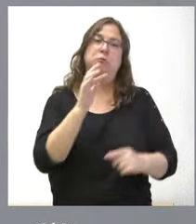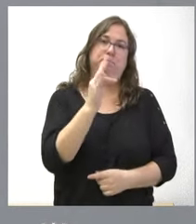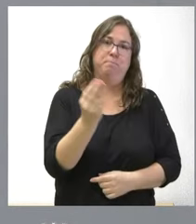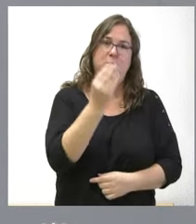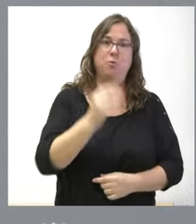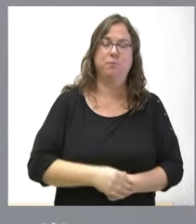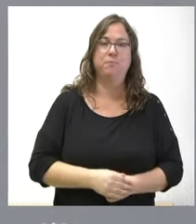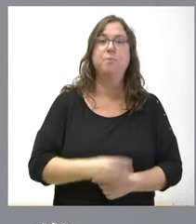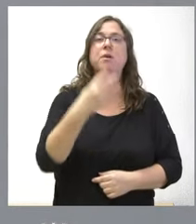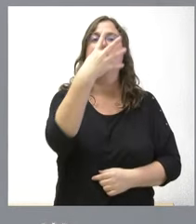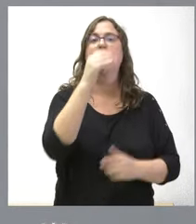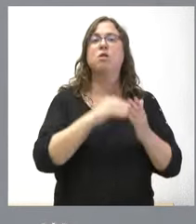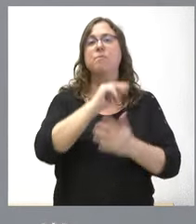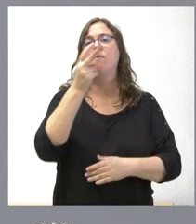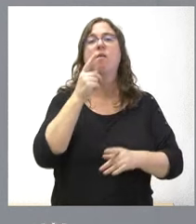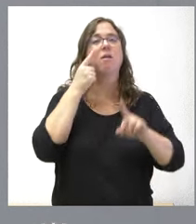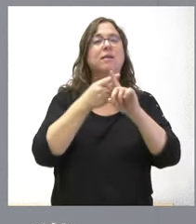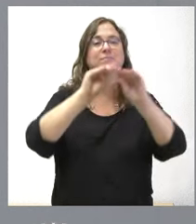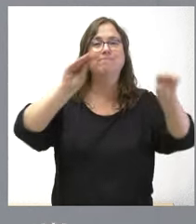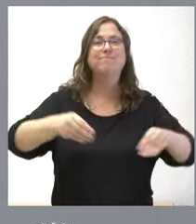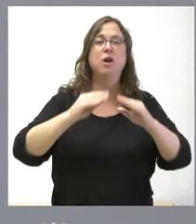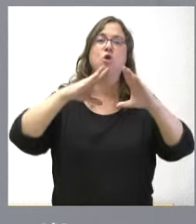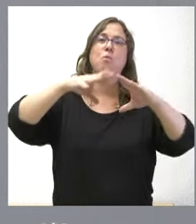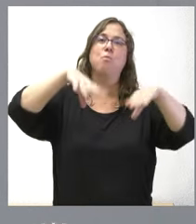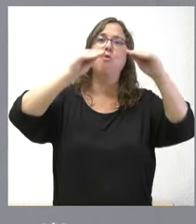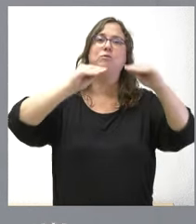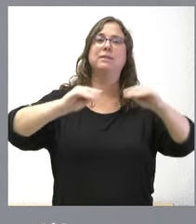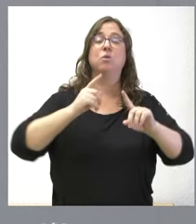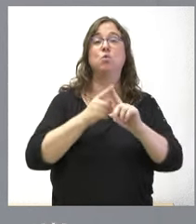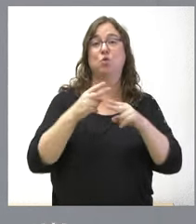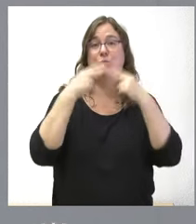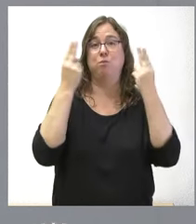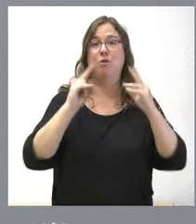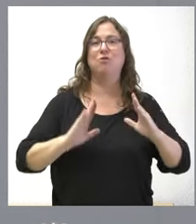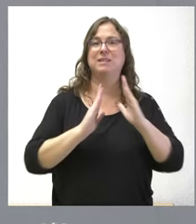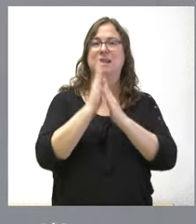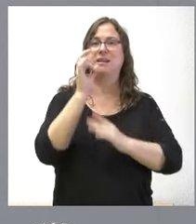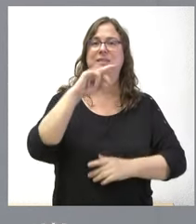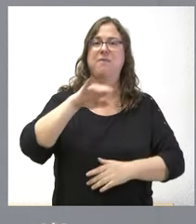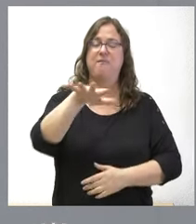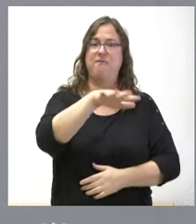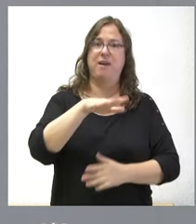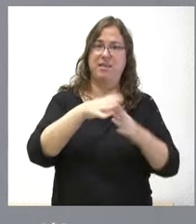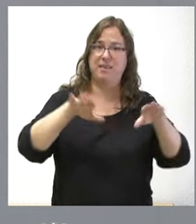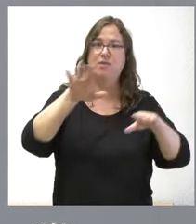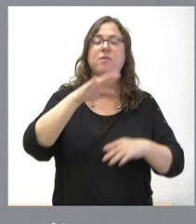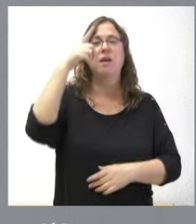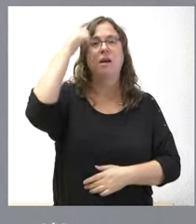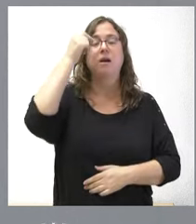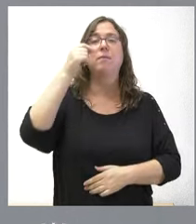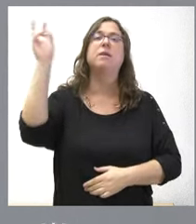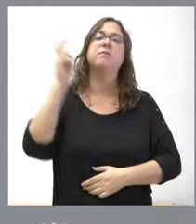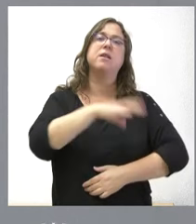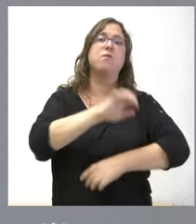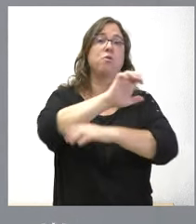.000 euros para restaurar el monte de utilidad pública San Esteban del Valle en Ávila. Son fondos europeos que financian el 60%